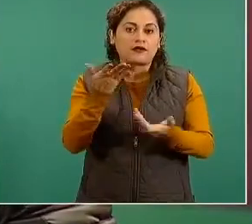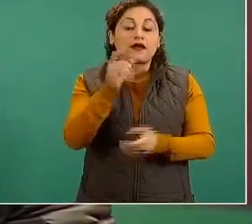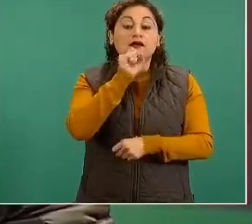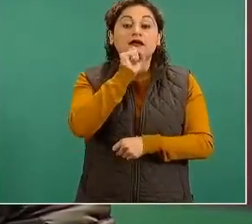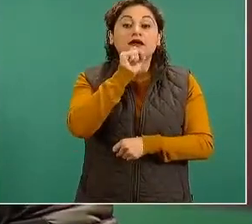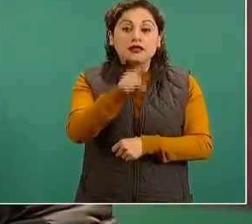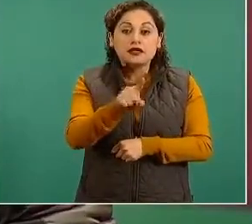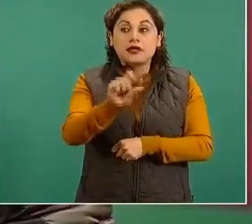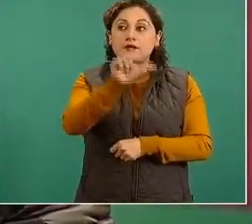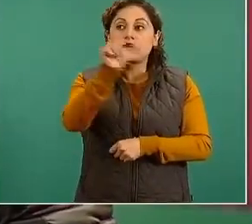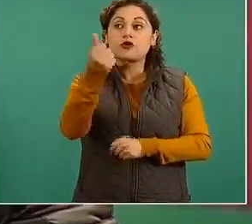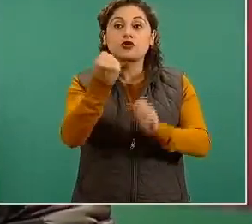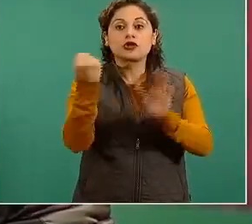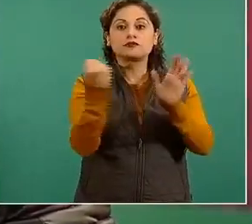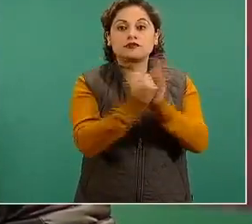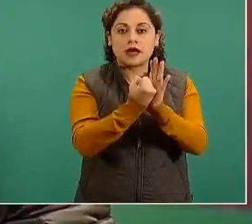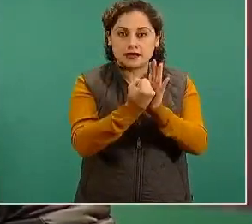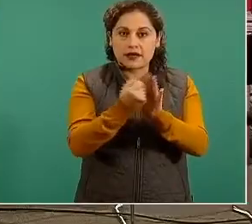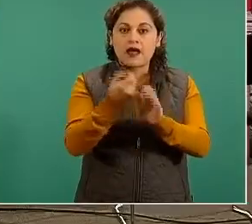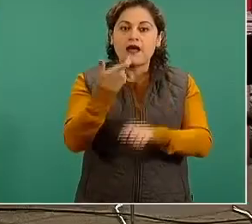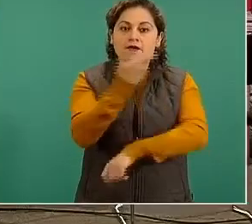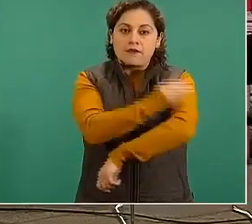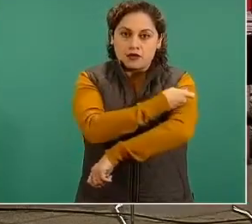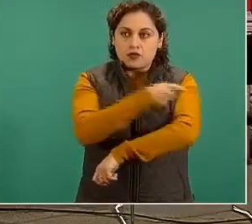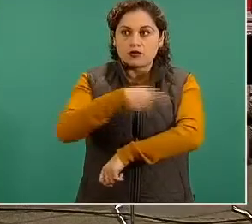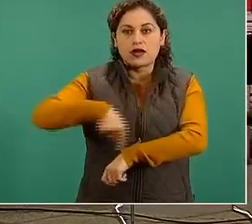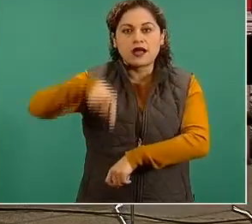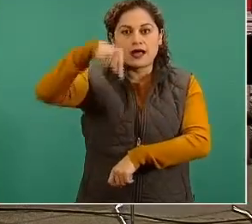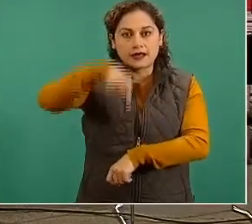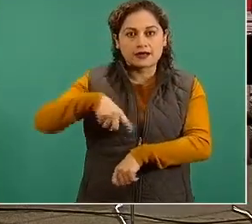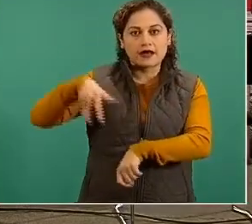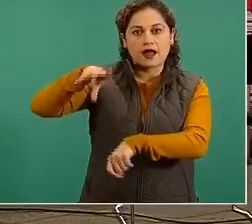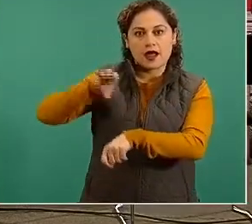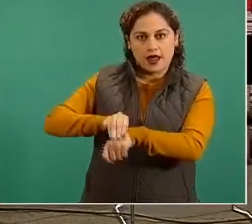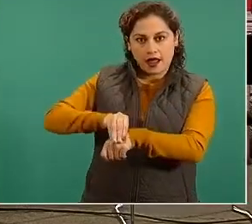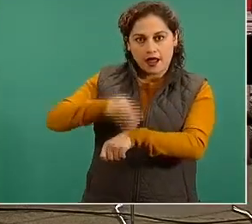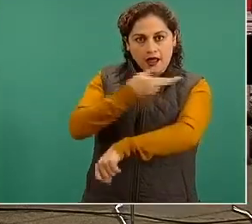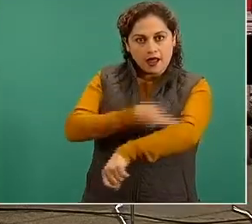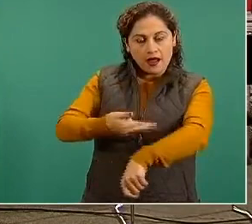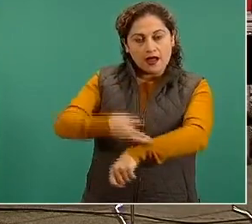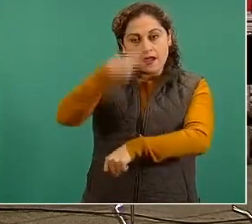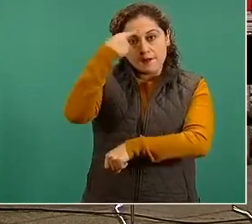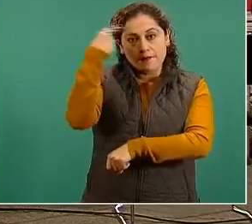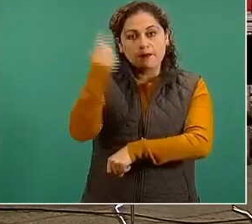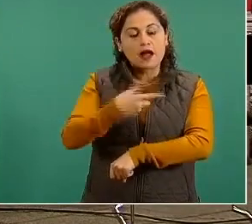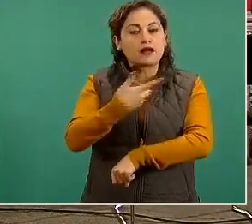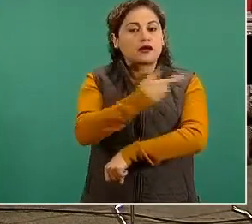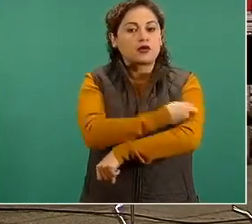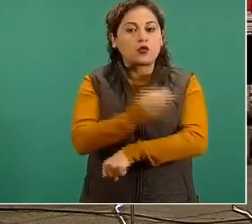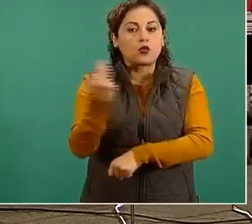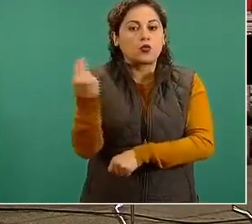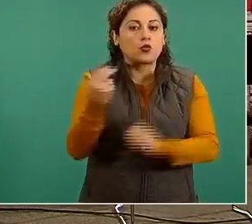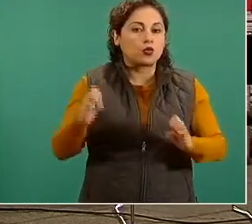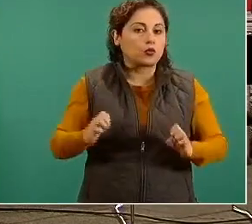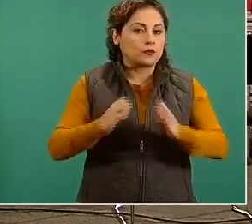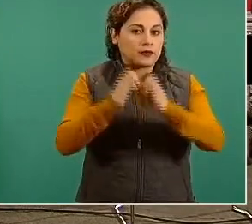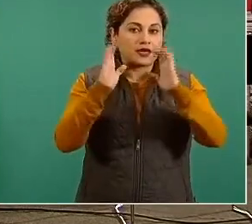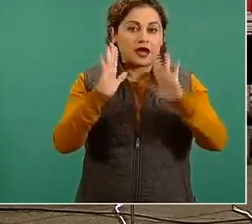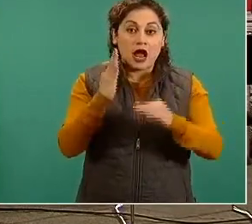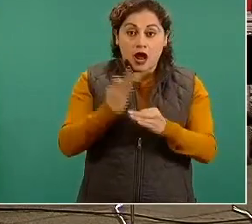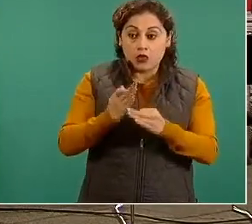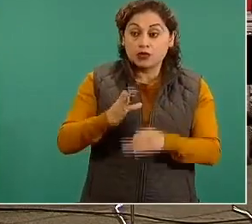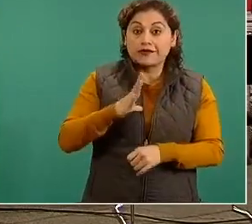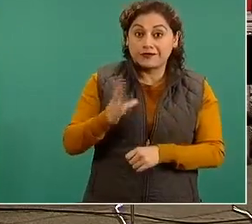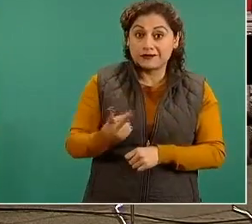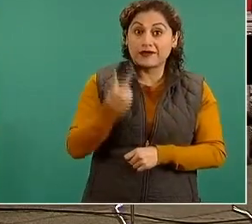uso de emergencia en nuestro país. Actualmente tenemos dos, la de Pfizer y AstraZeneca-Oxford. Y entonces,